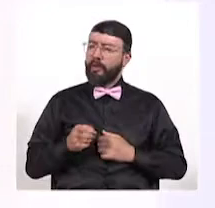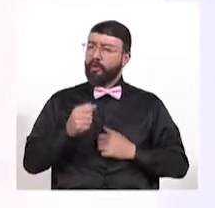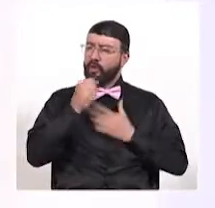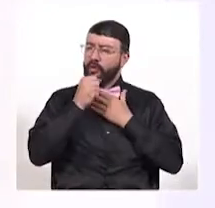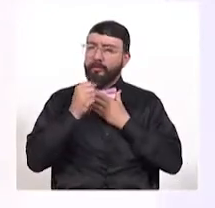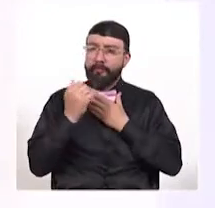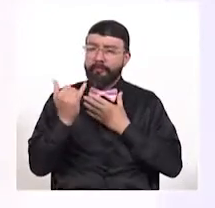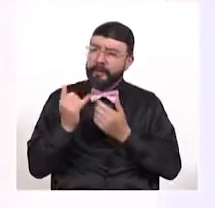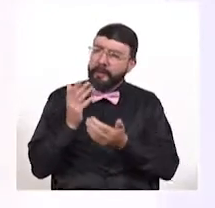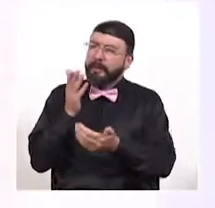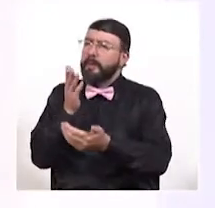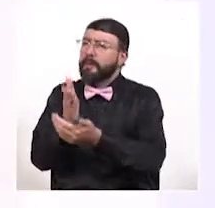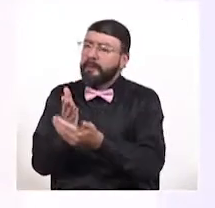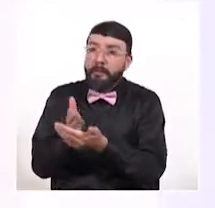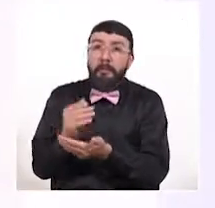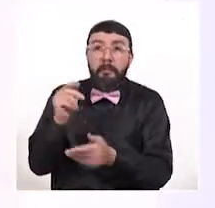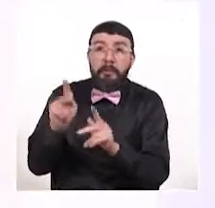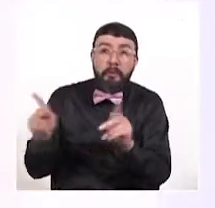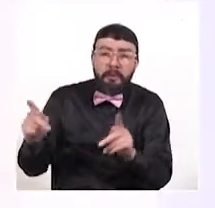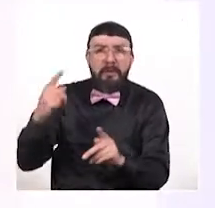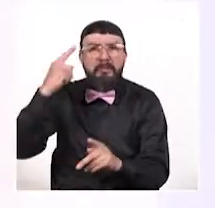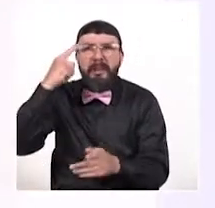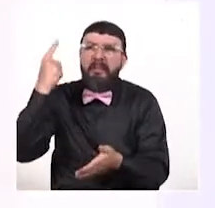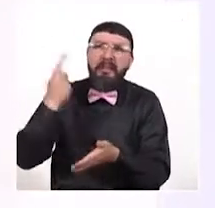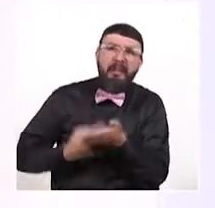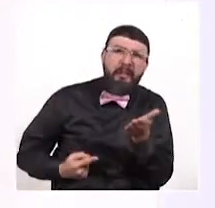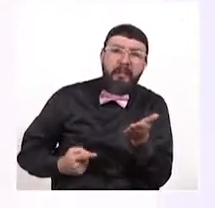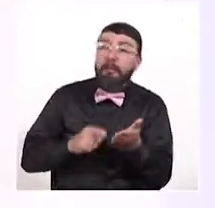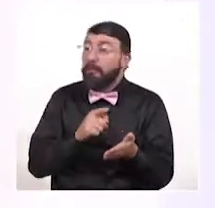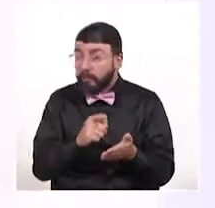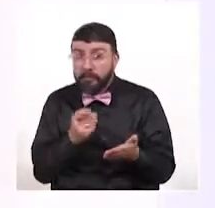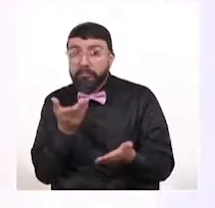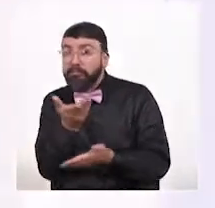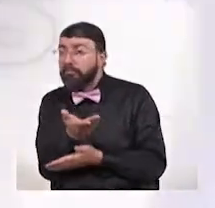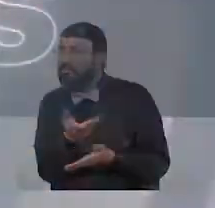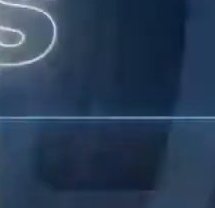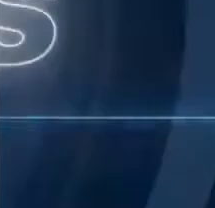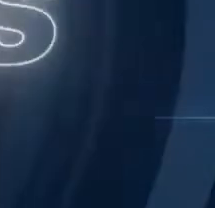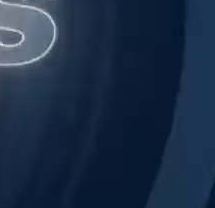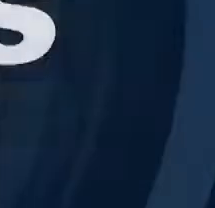dimos a la tarea de consultar la opinión de la comunidad sobre esta iniciativa.